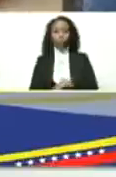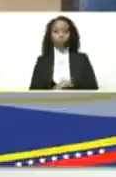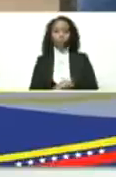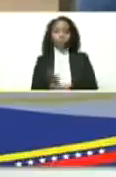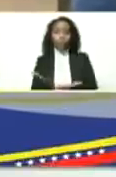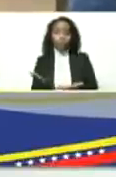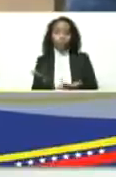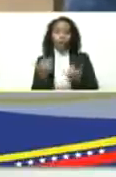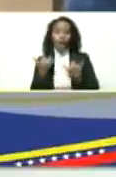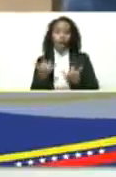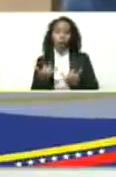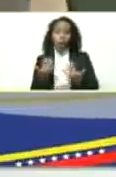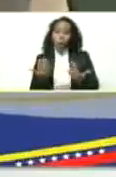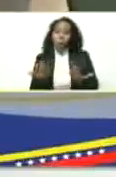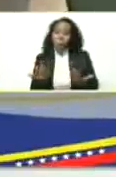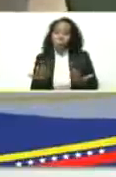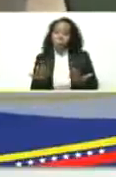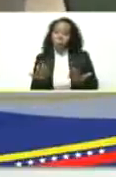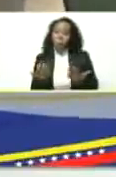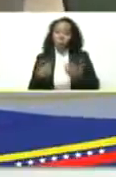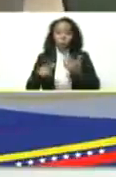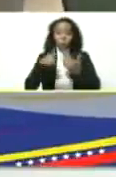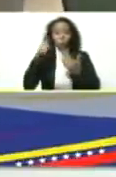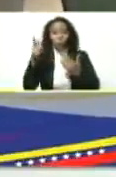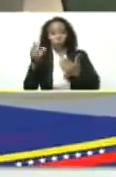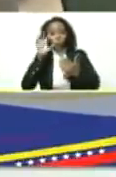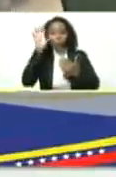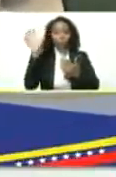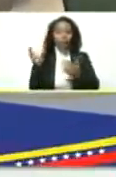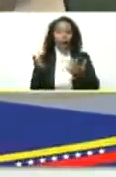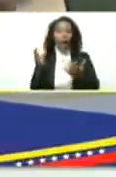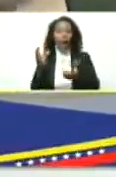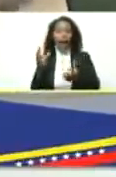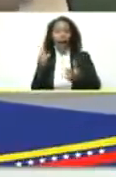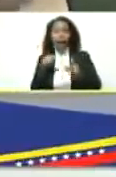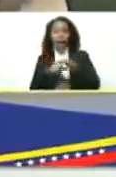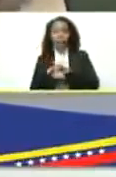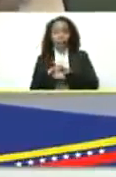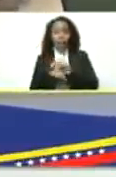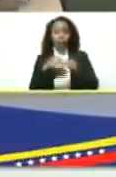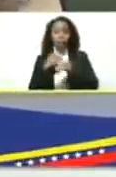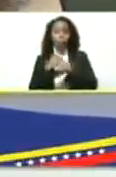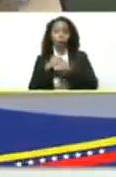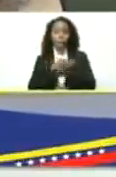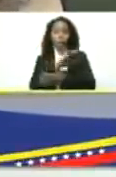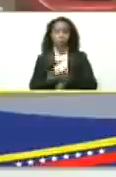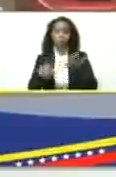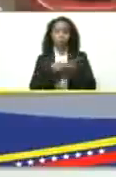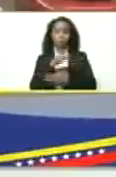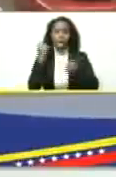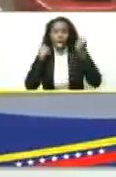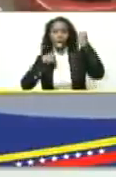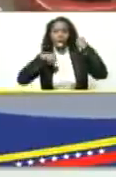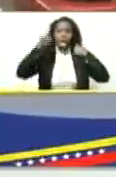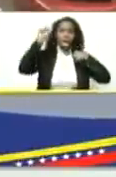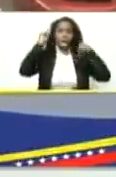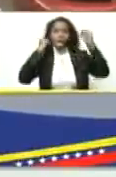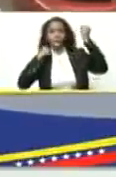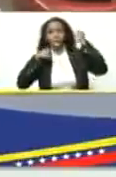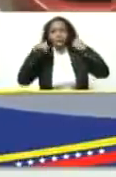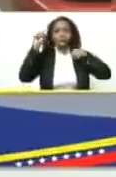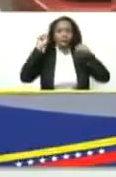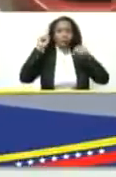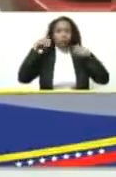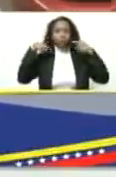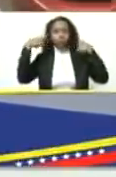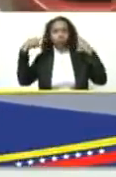Ahora que Occidente ha entrado en histeria, desesperación y